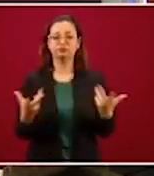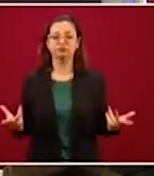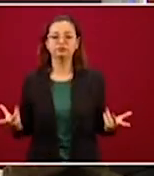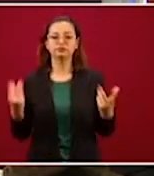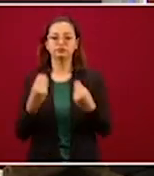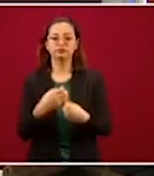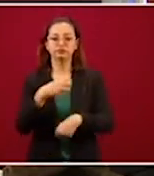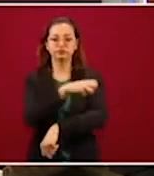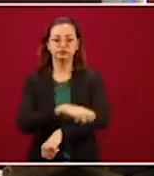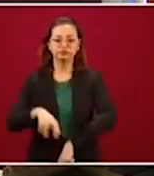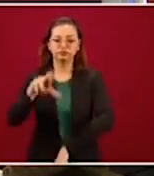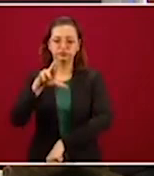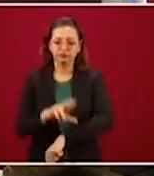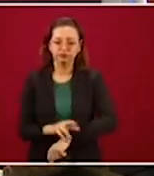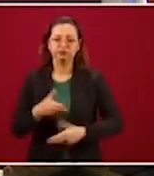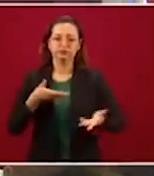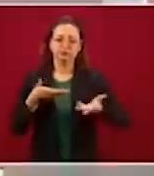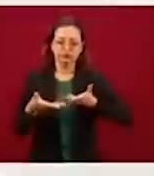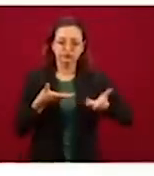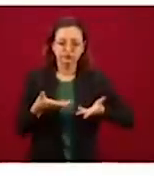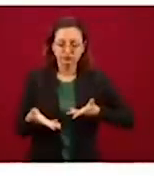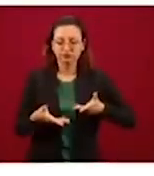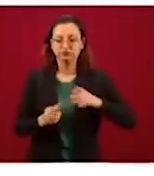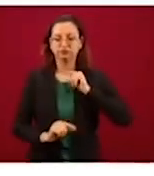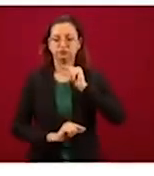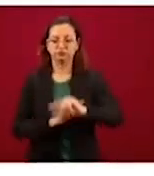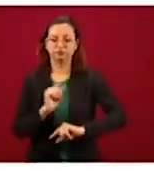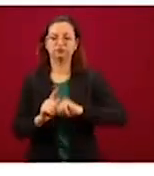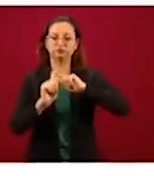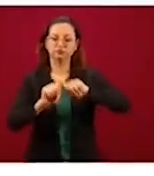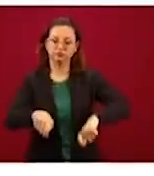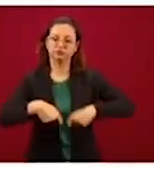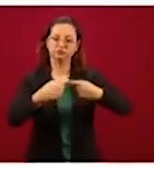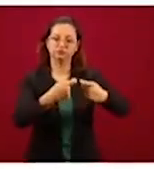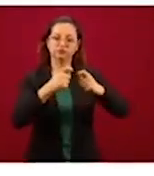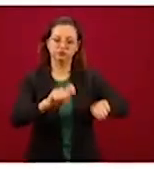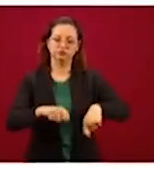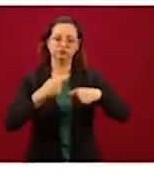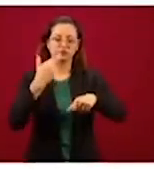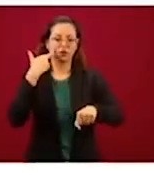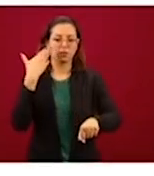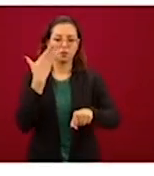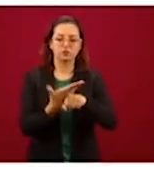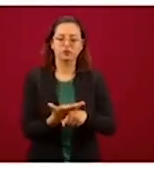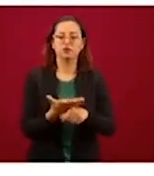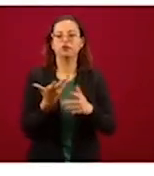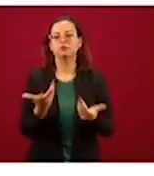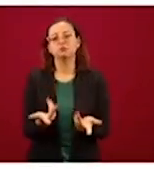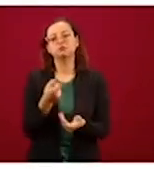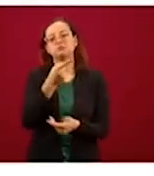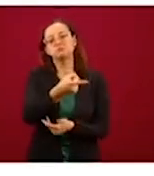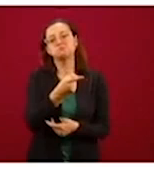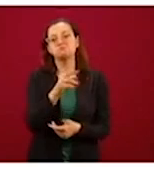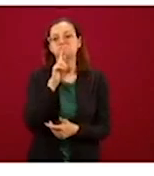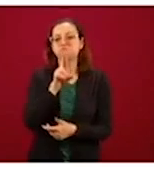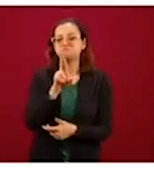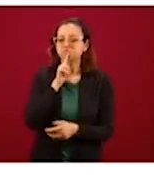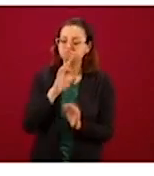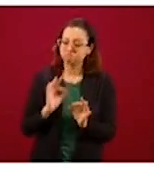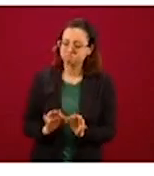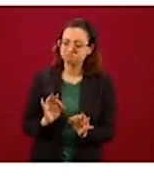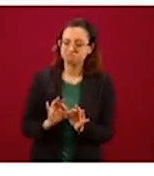pero poco a poco le hemos ido dando tareas operativas y los resultados que ha dado son muy buenos.